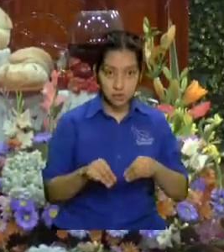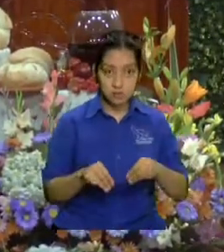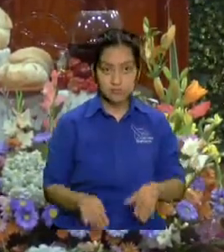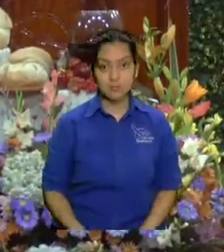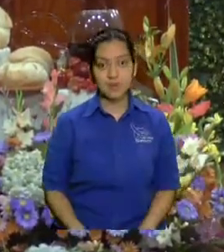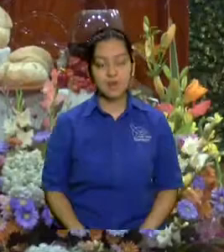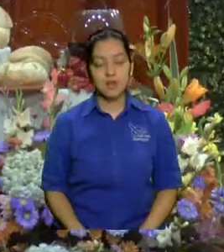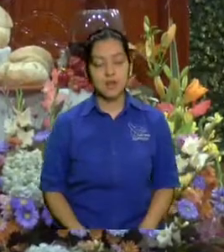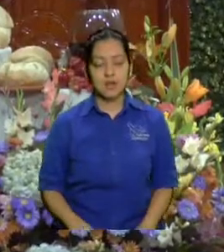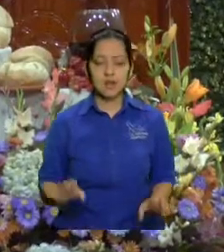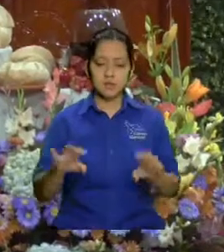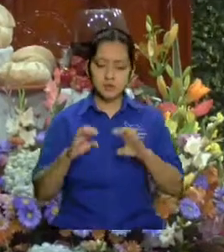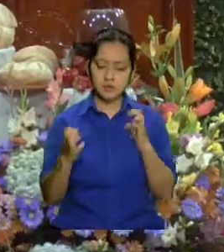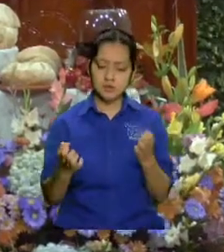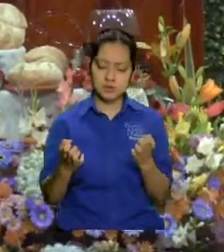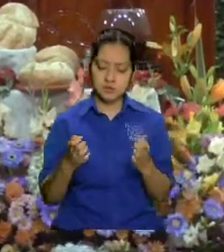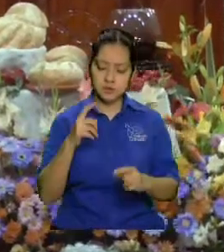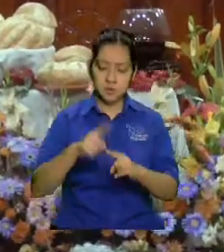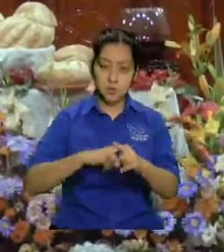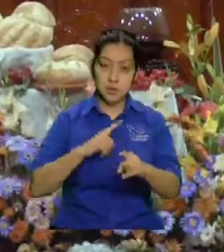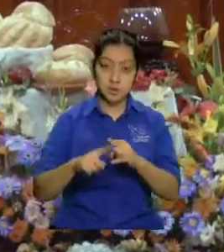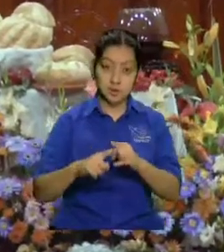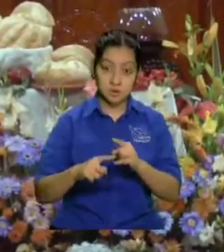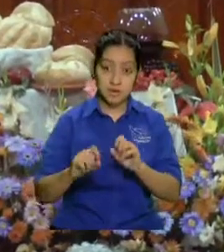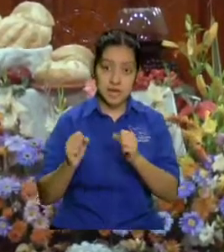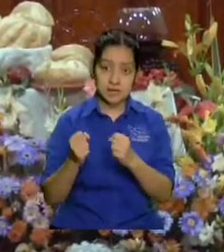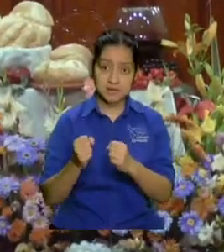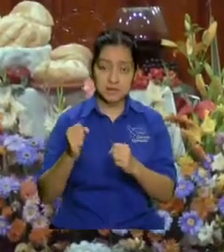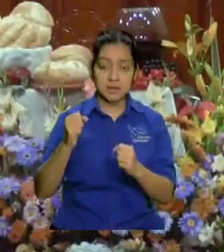entonces cuando cuando se realizan posadas